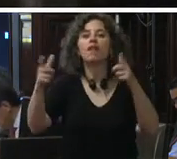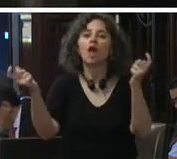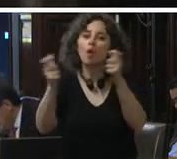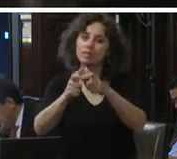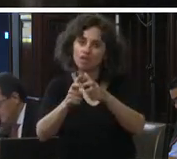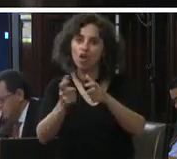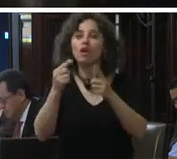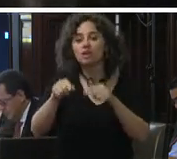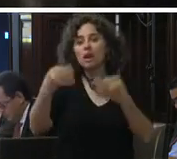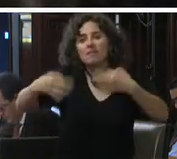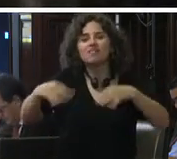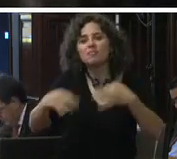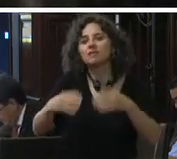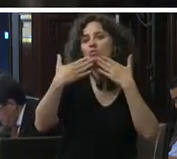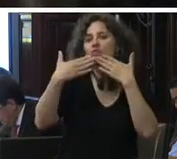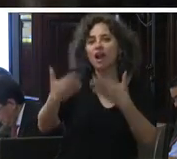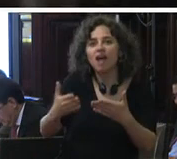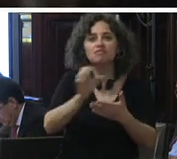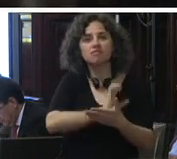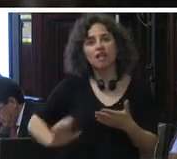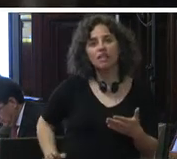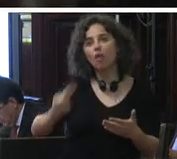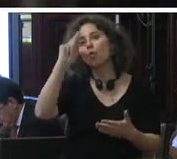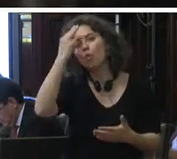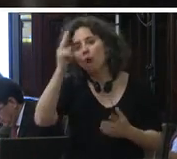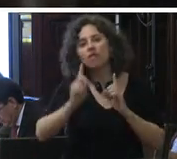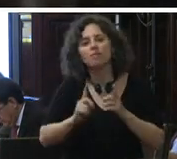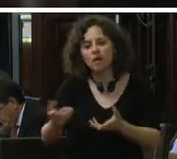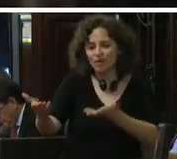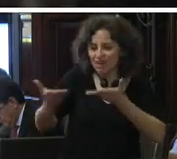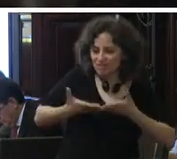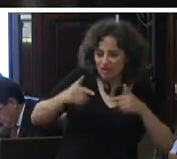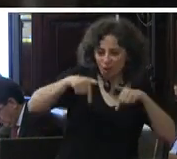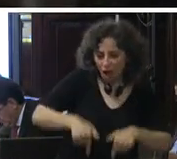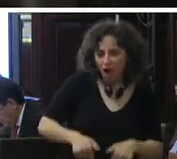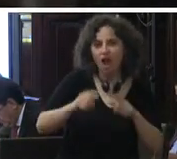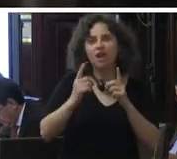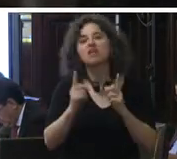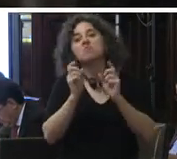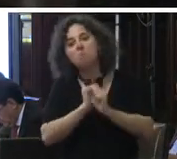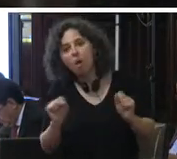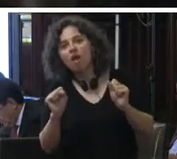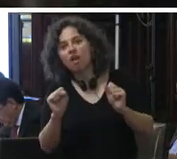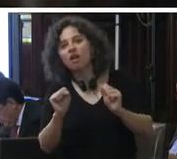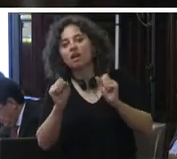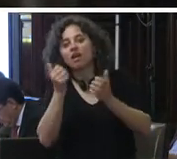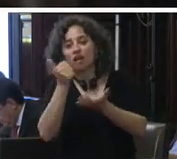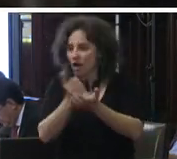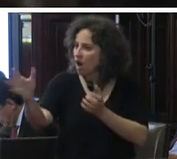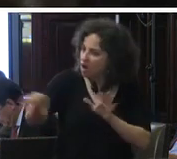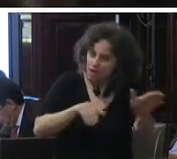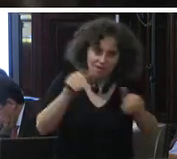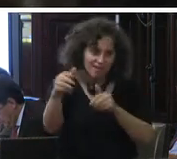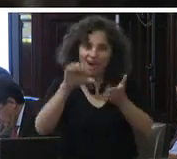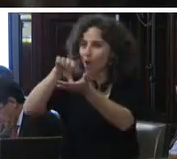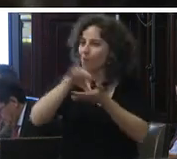y muy especialmente al estado uruguayo por su hospitalidad y la disposición para lograr reunir a los países y